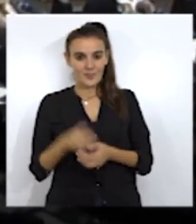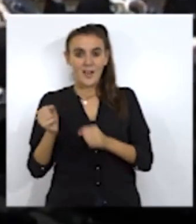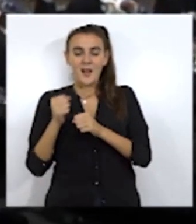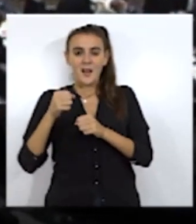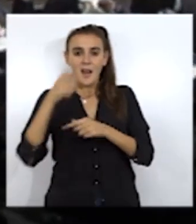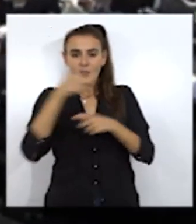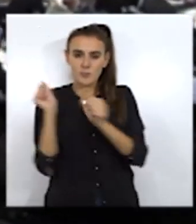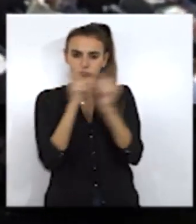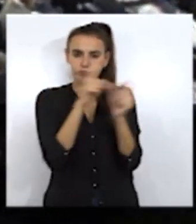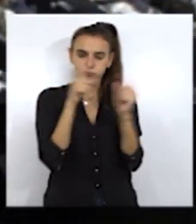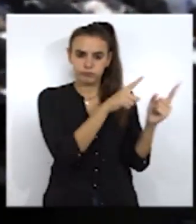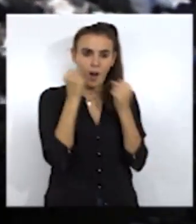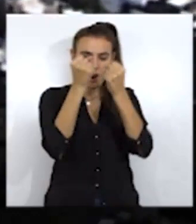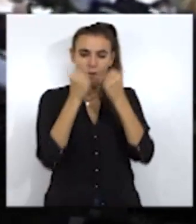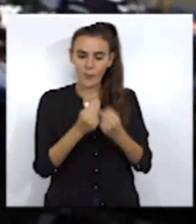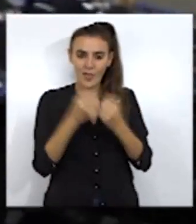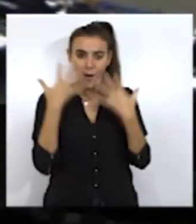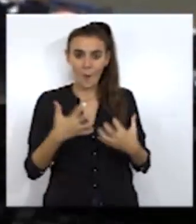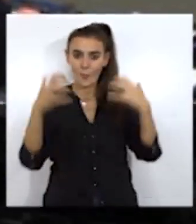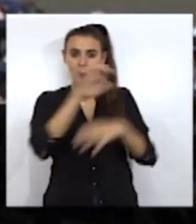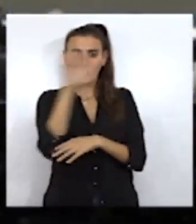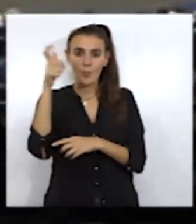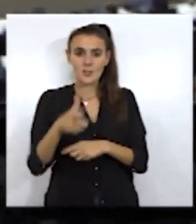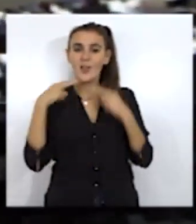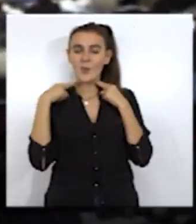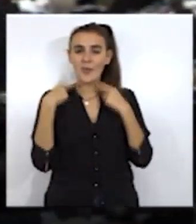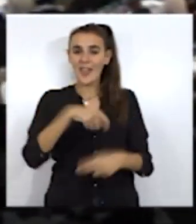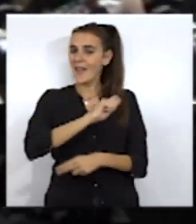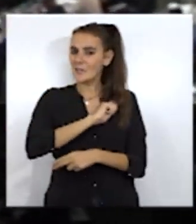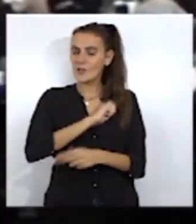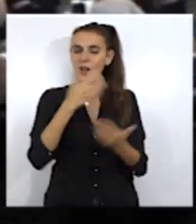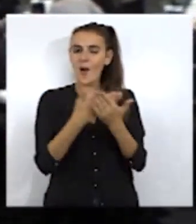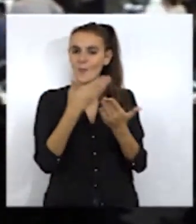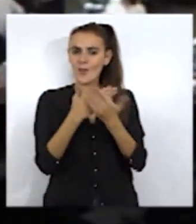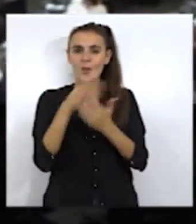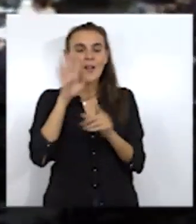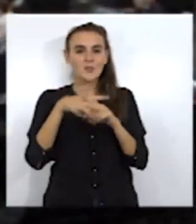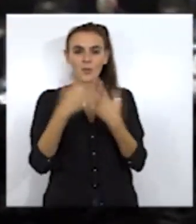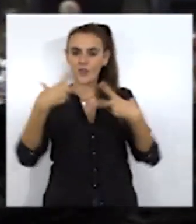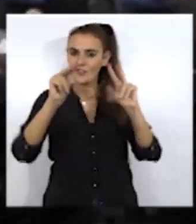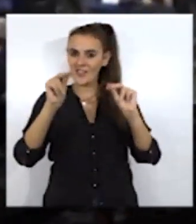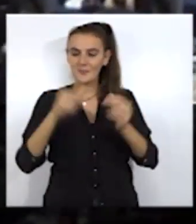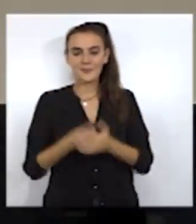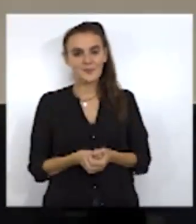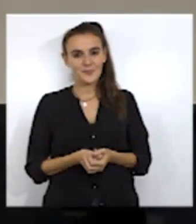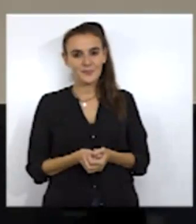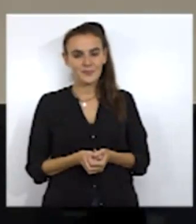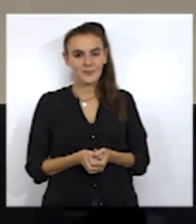Las devoluciones en caliente han llegado al Parlamento Europeo ha sido a través de un diputado español que ha pedido acabar con esta práctica.